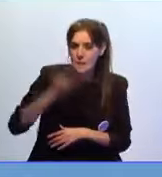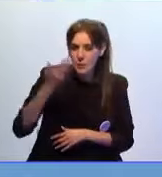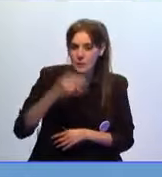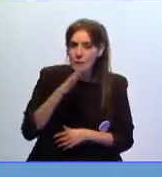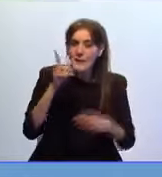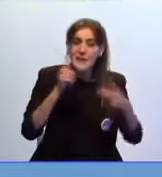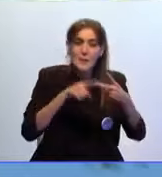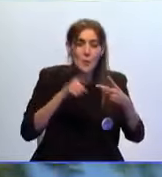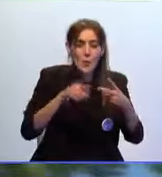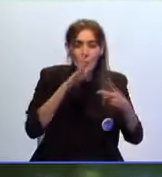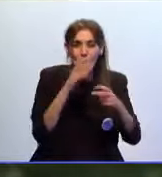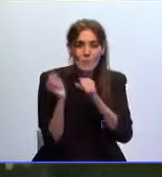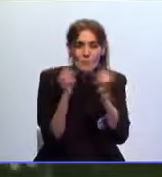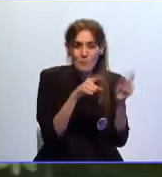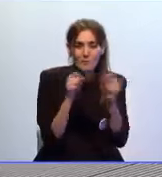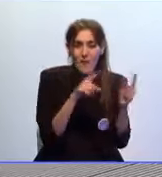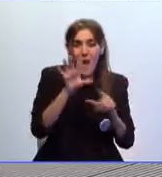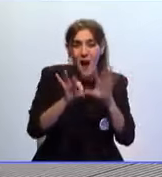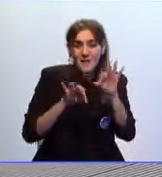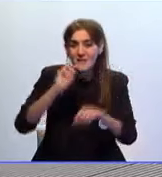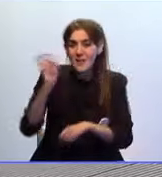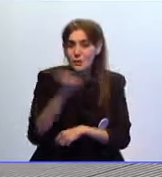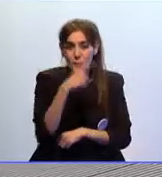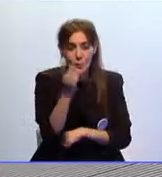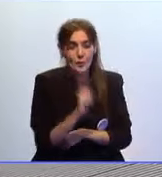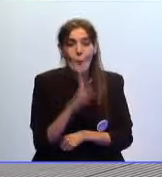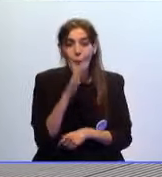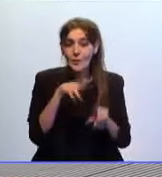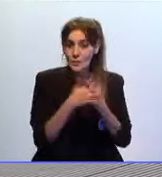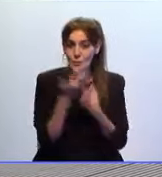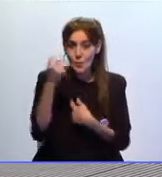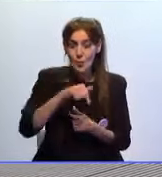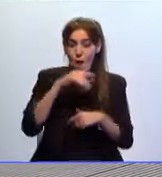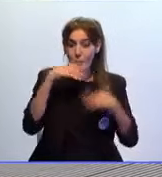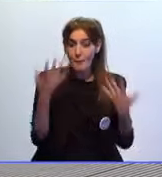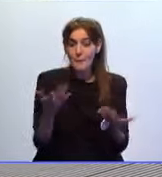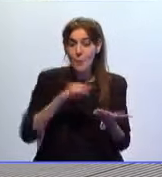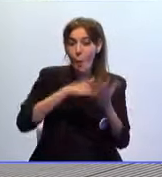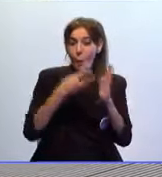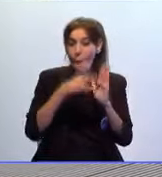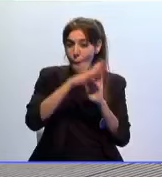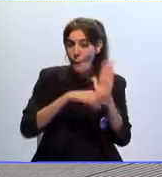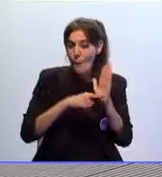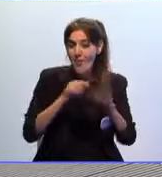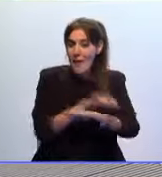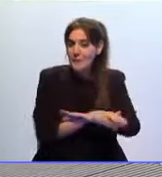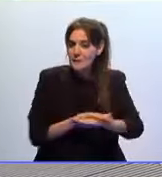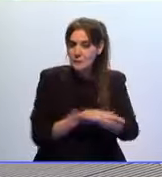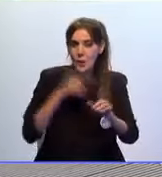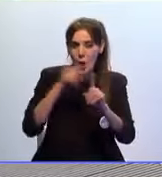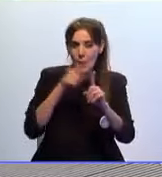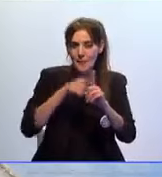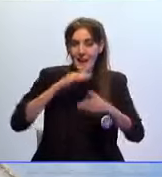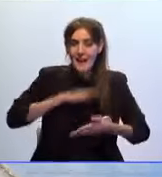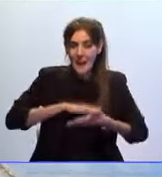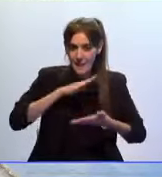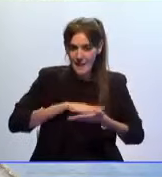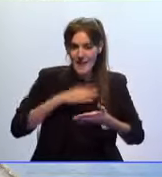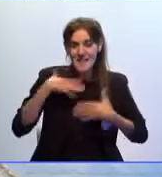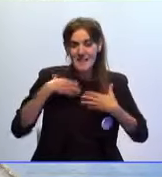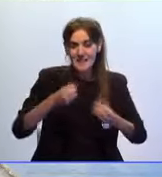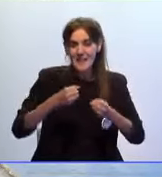por qué no se utiliza un transporte alternativo. Así las cosas se interesan por los planes que tiene el Ministerio para mejorar las capacidades